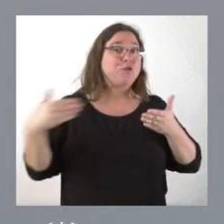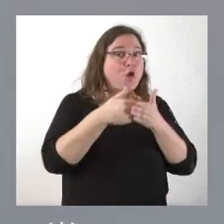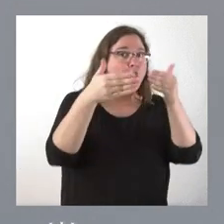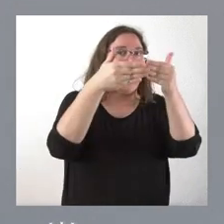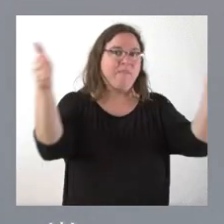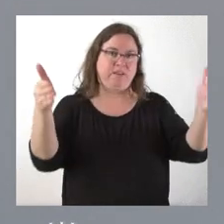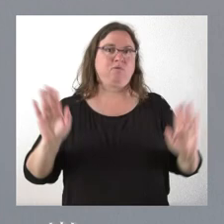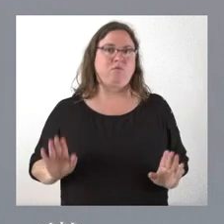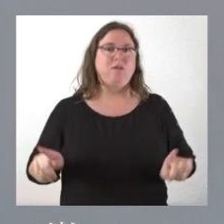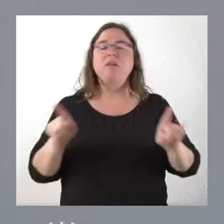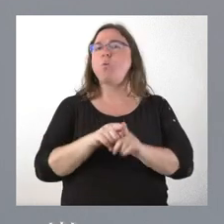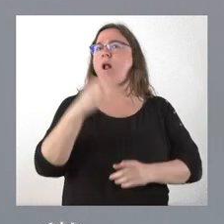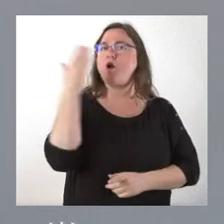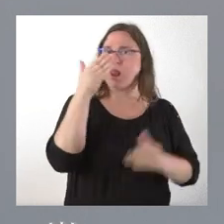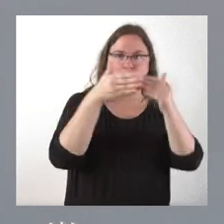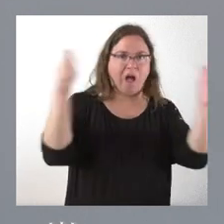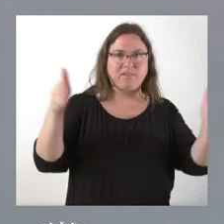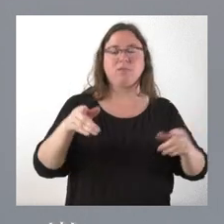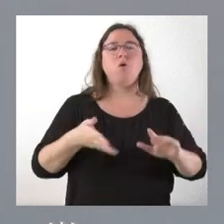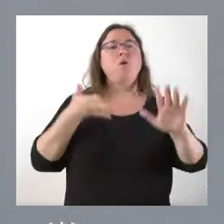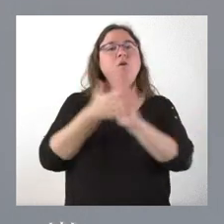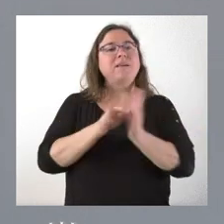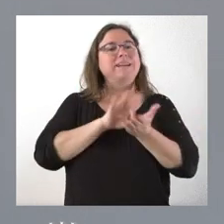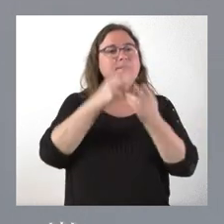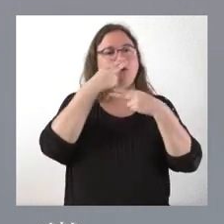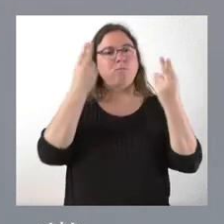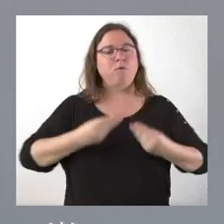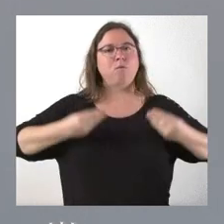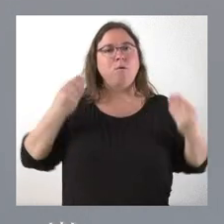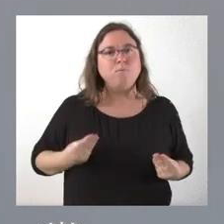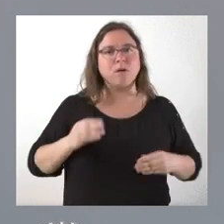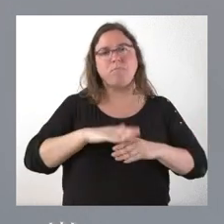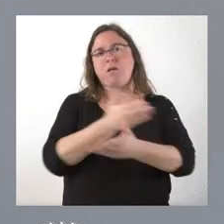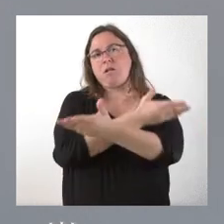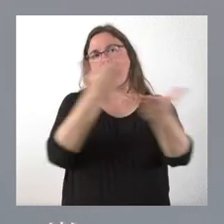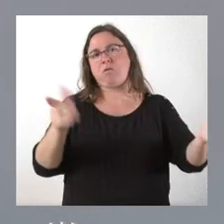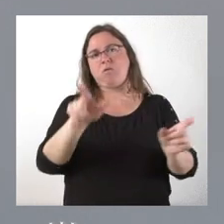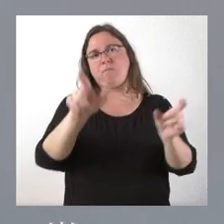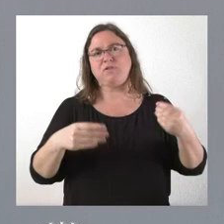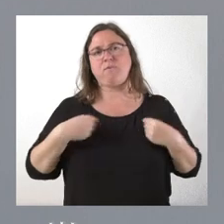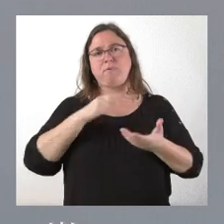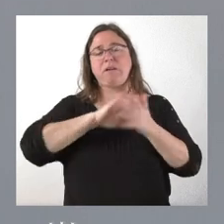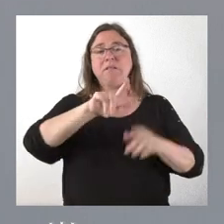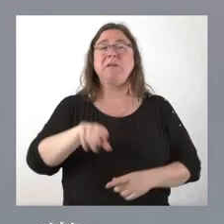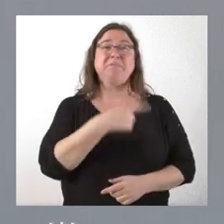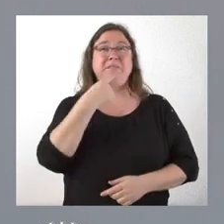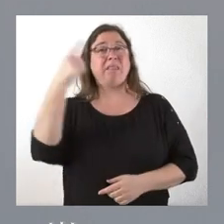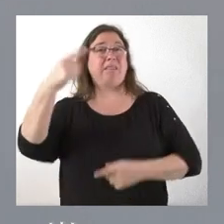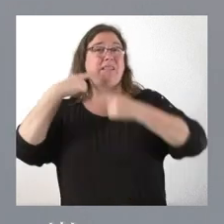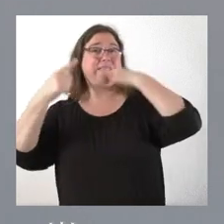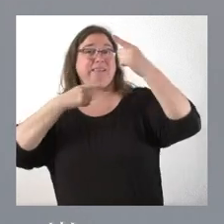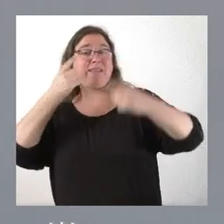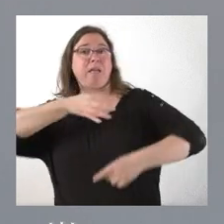lo están los centros educativos, ofreciendo unos buenos servicios públicos al conjunto de los ciudadanos y que, muy al contrario de lo que se quiere